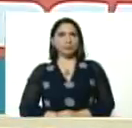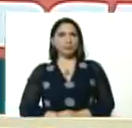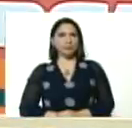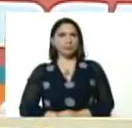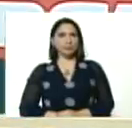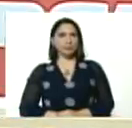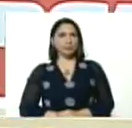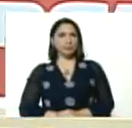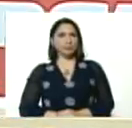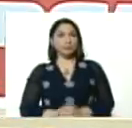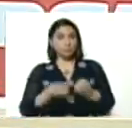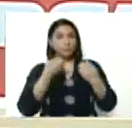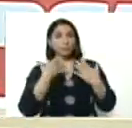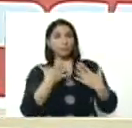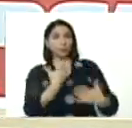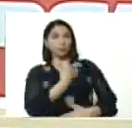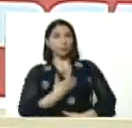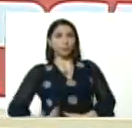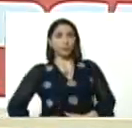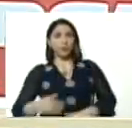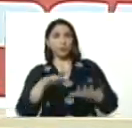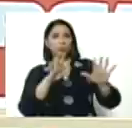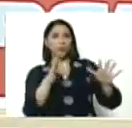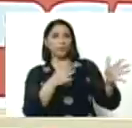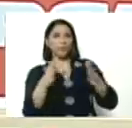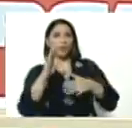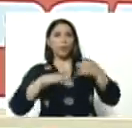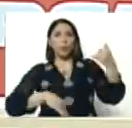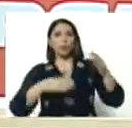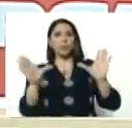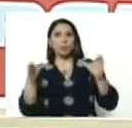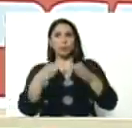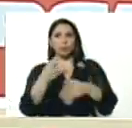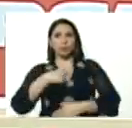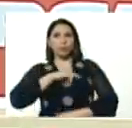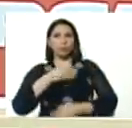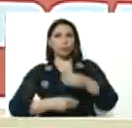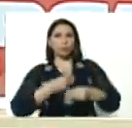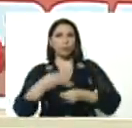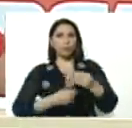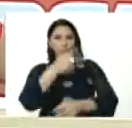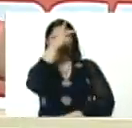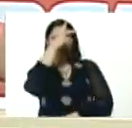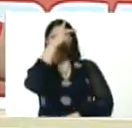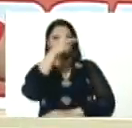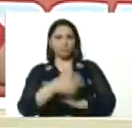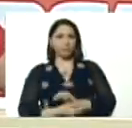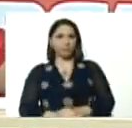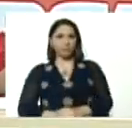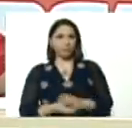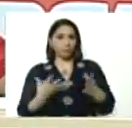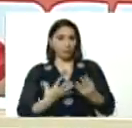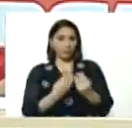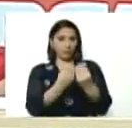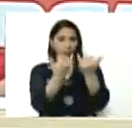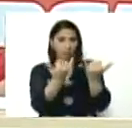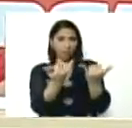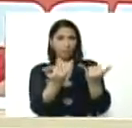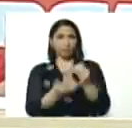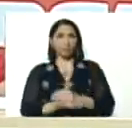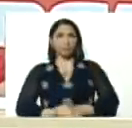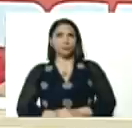sí, compañero presidente, desde el 9 de marzo, fue la última reunión, la hicimos en Falcón, bueno, y me acompañan, aquí a